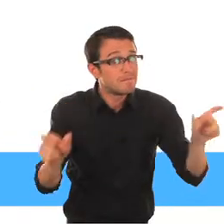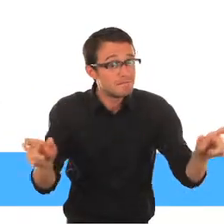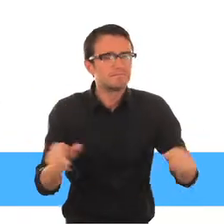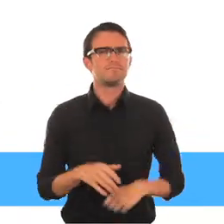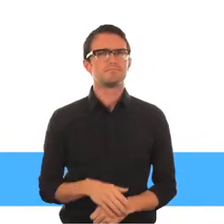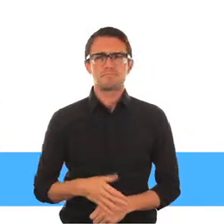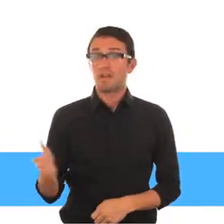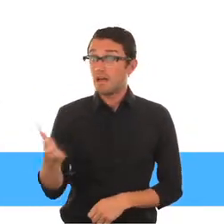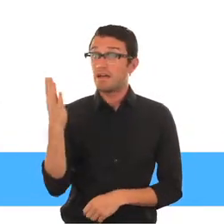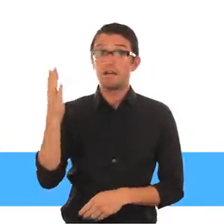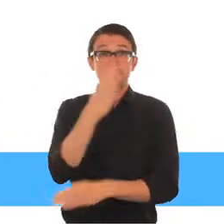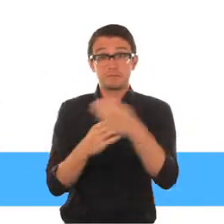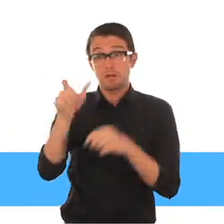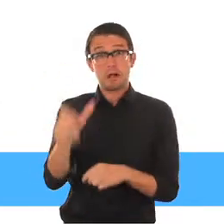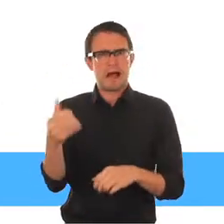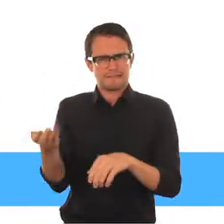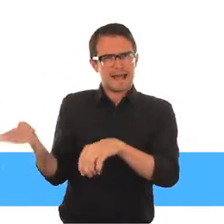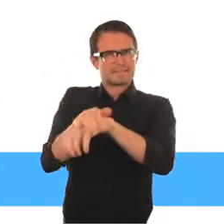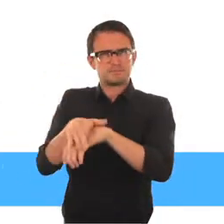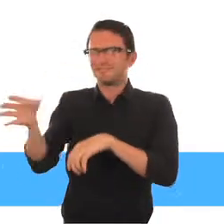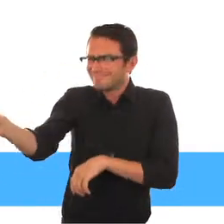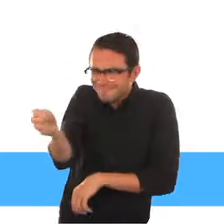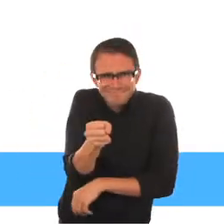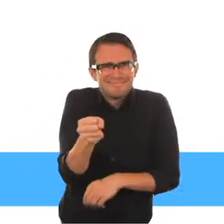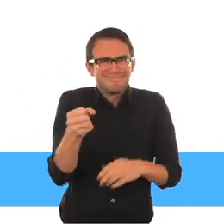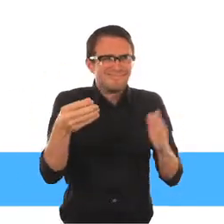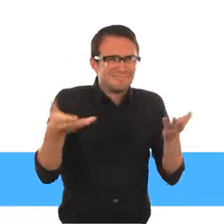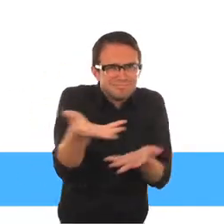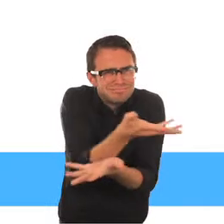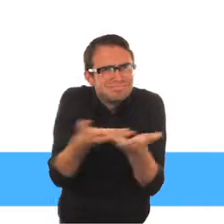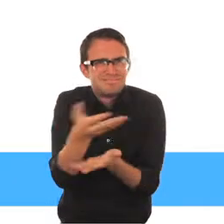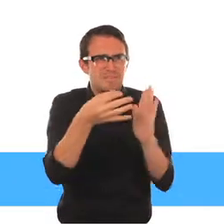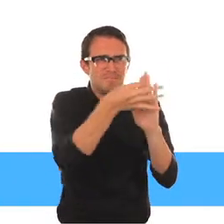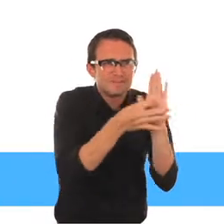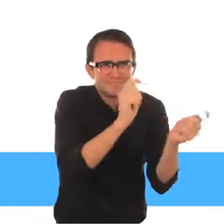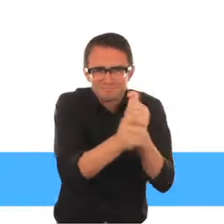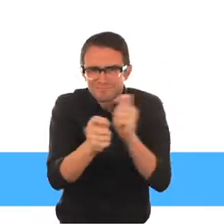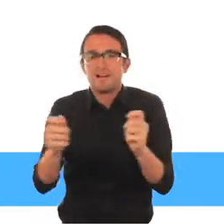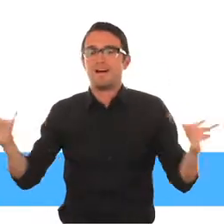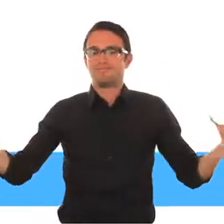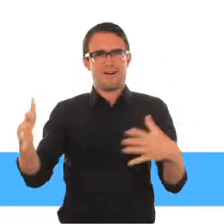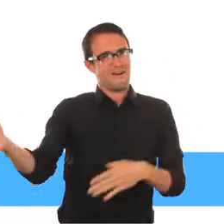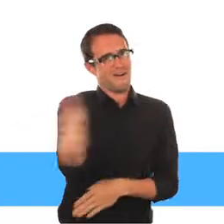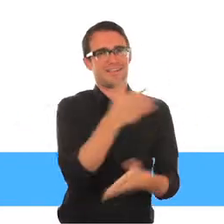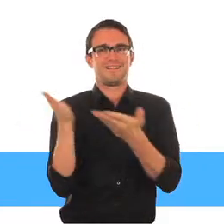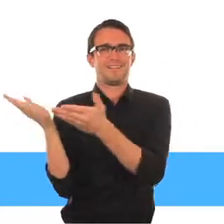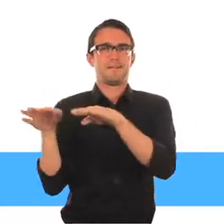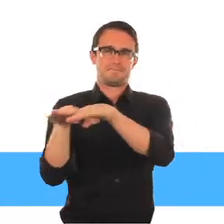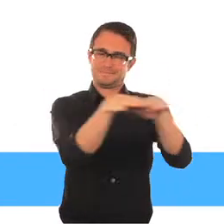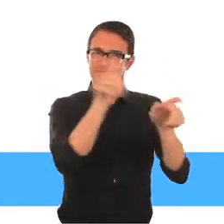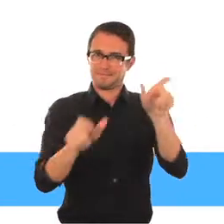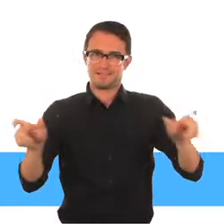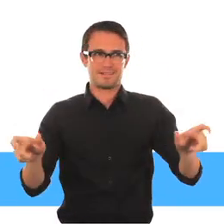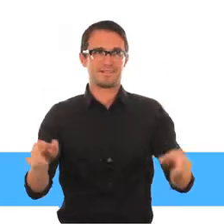comunidad Debemos confiar en el conocimiento y la experiencia de los servicios sociales Para desarrollar la capacidad del sistema en su conjunto, de